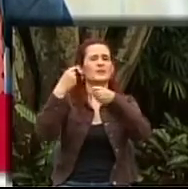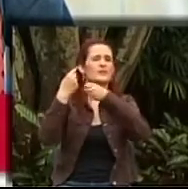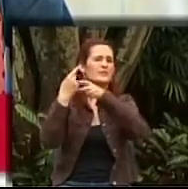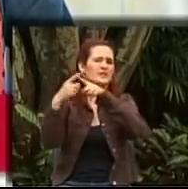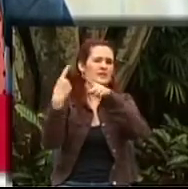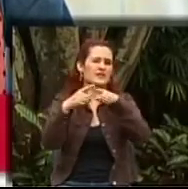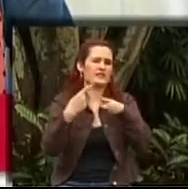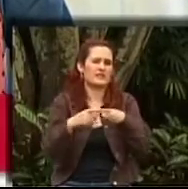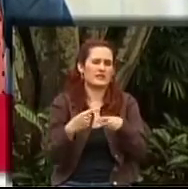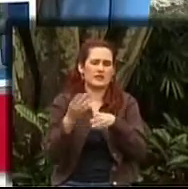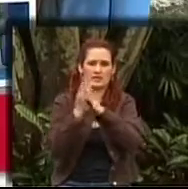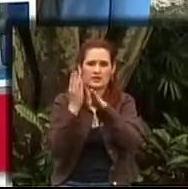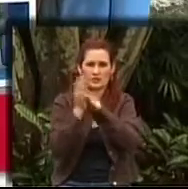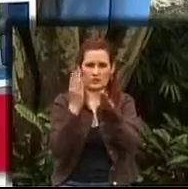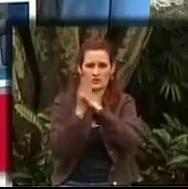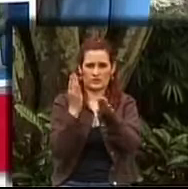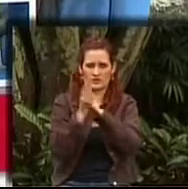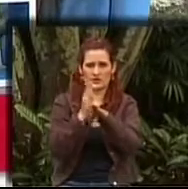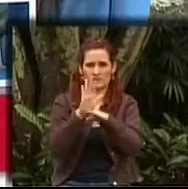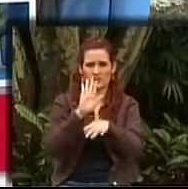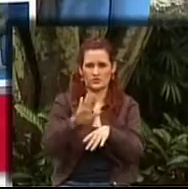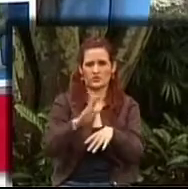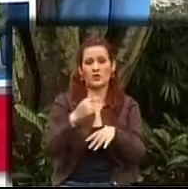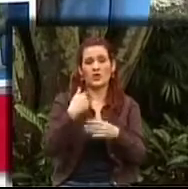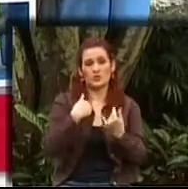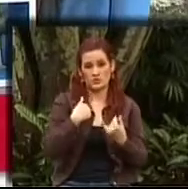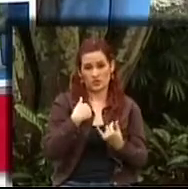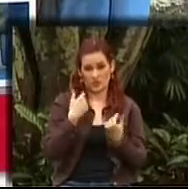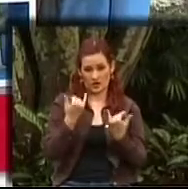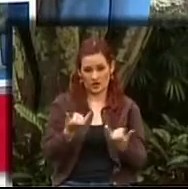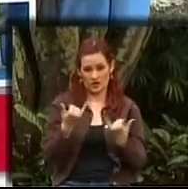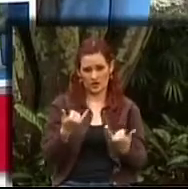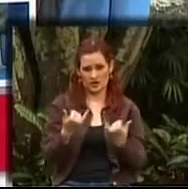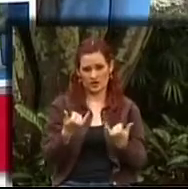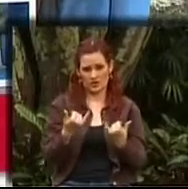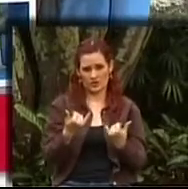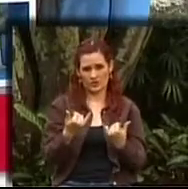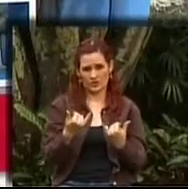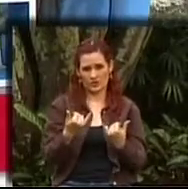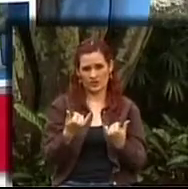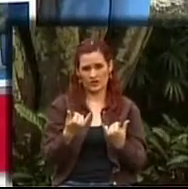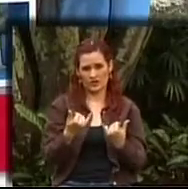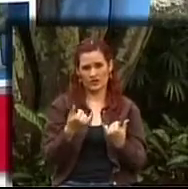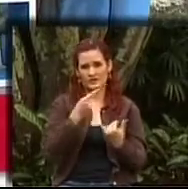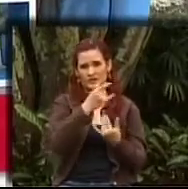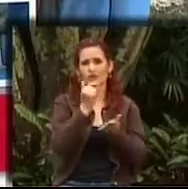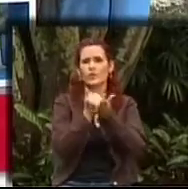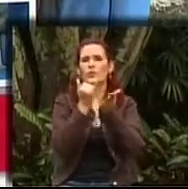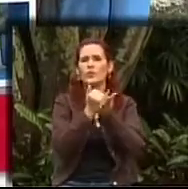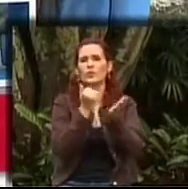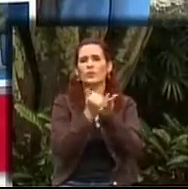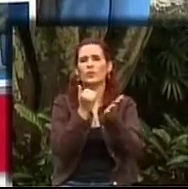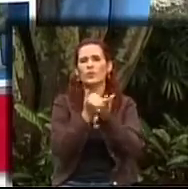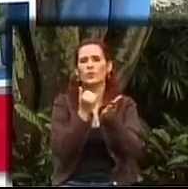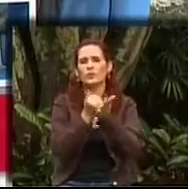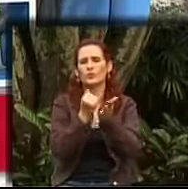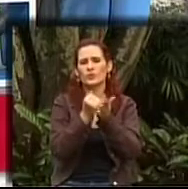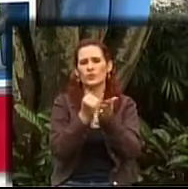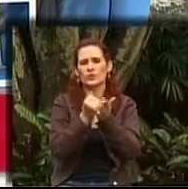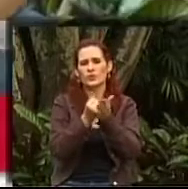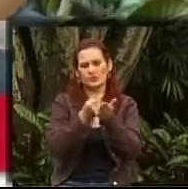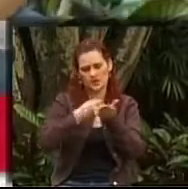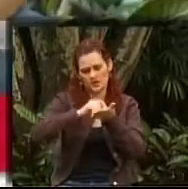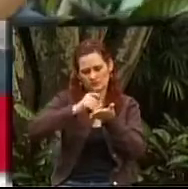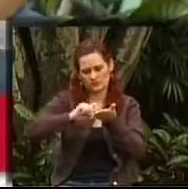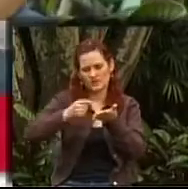en fin, tengo ese diagnóstico. Sí, señor. Yo, a ver, la Junta Regional y la Junta Nacional me hicieron una